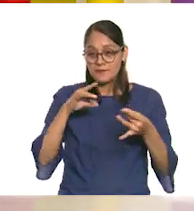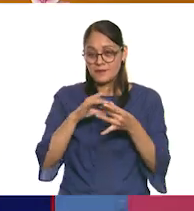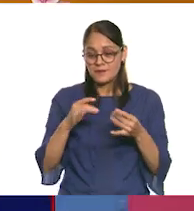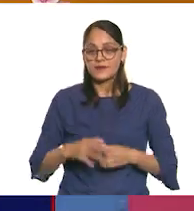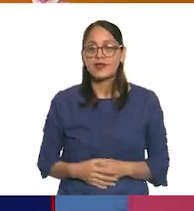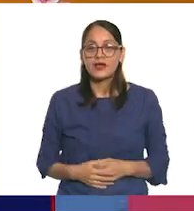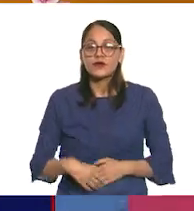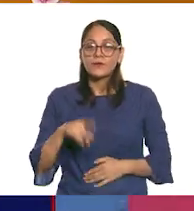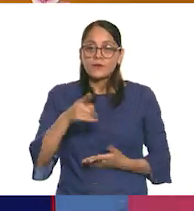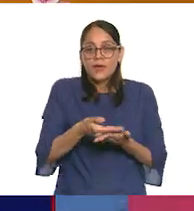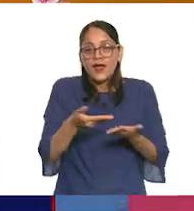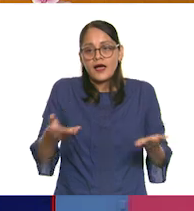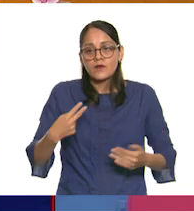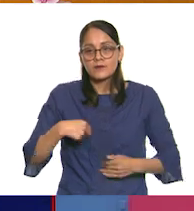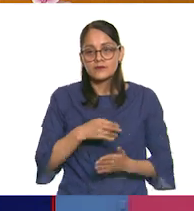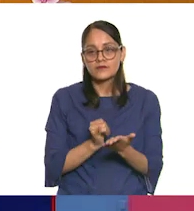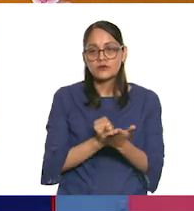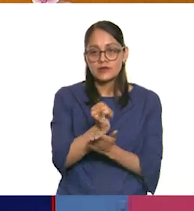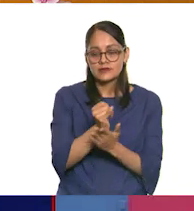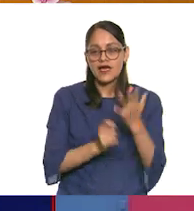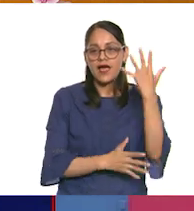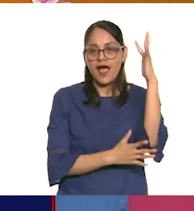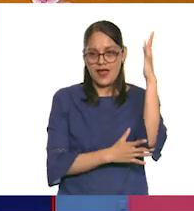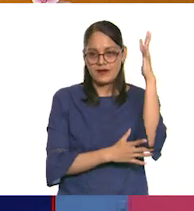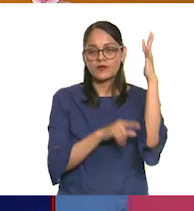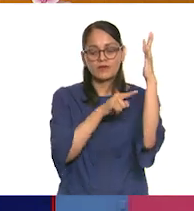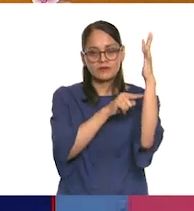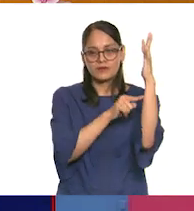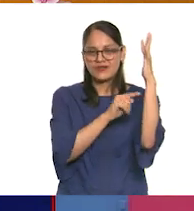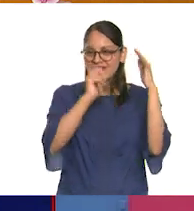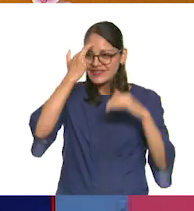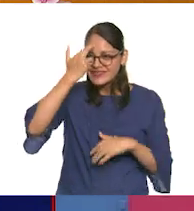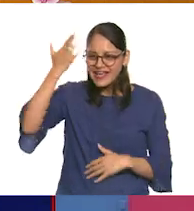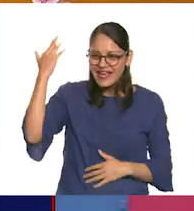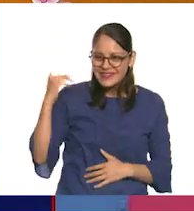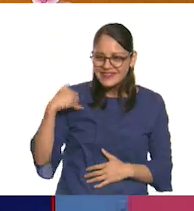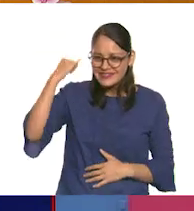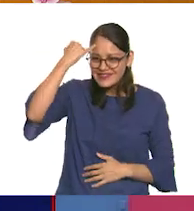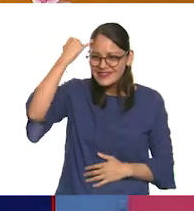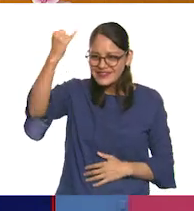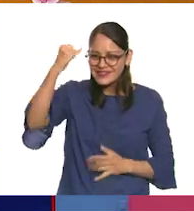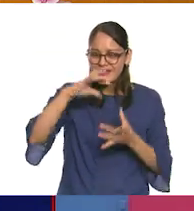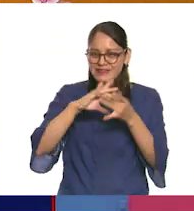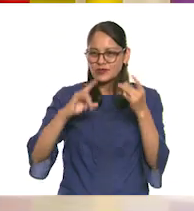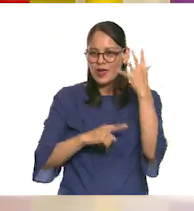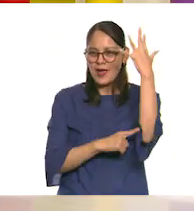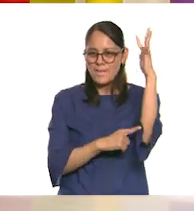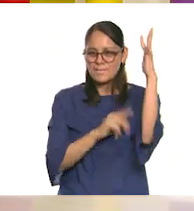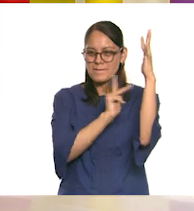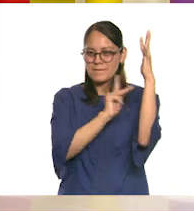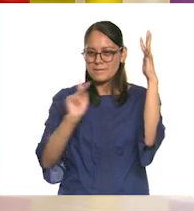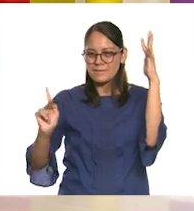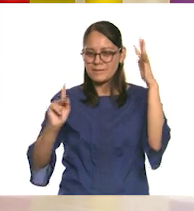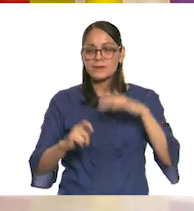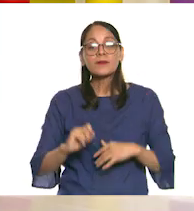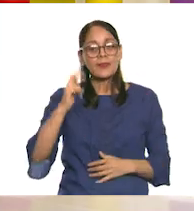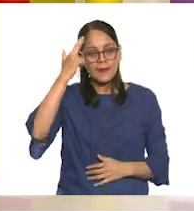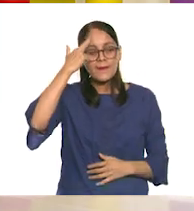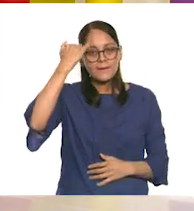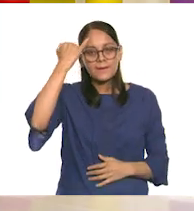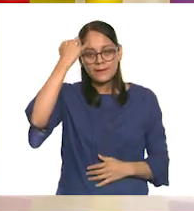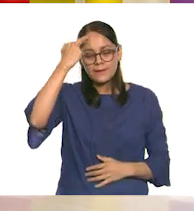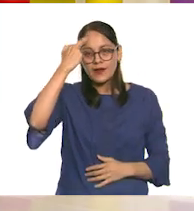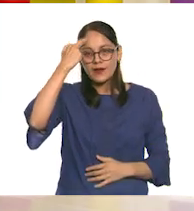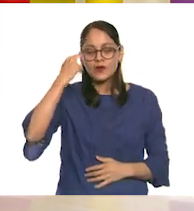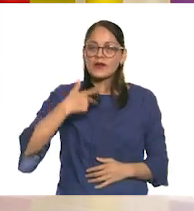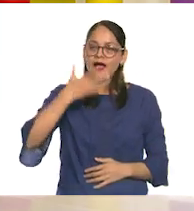por eso decidimos simbolizar un árbol, que además fue tu idea cuando nos inspiramos que incorporamos un árbol. Exactamente, me encantó ese concepto